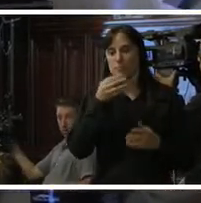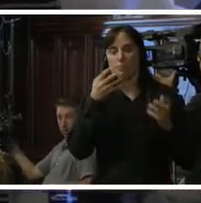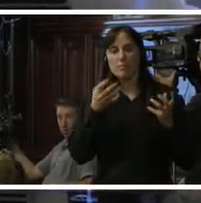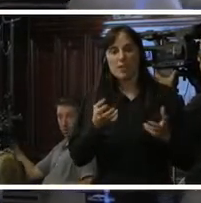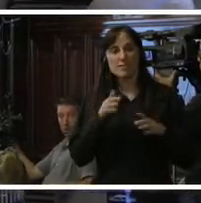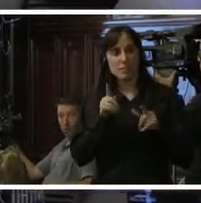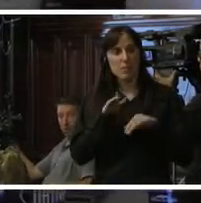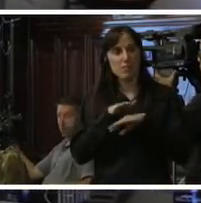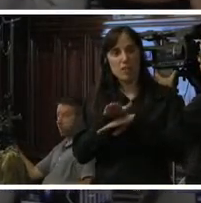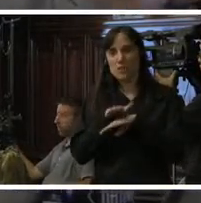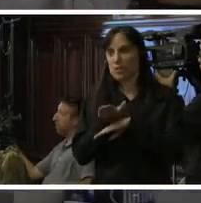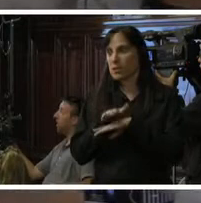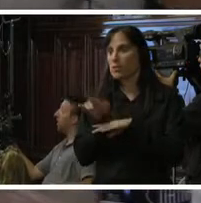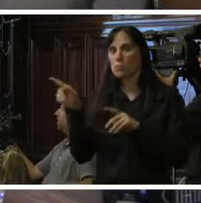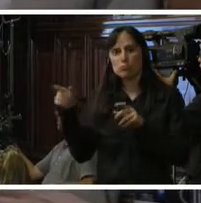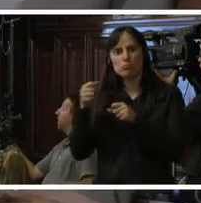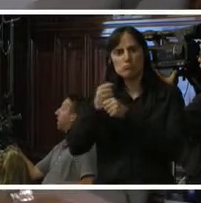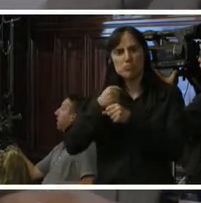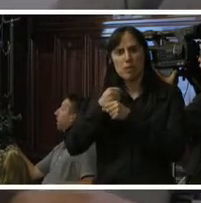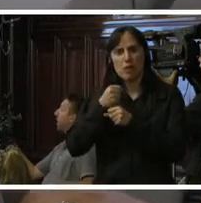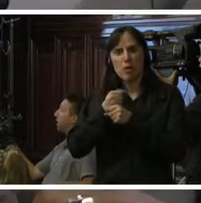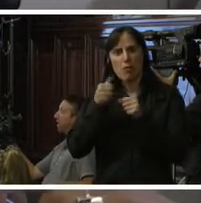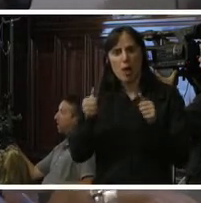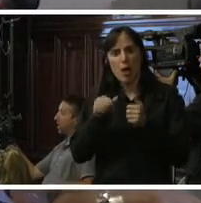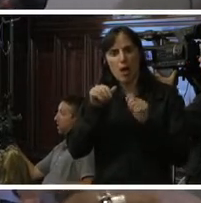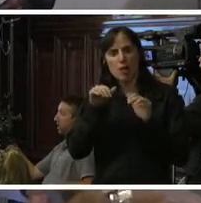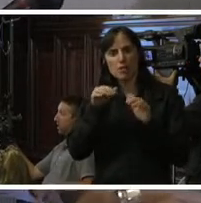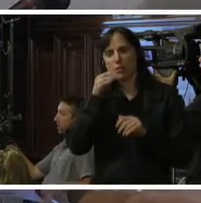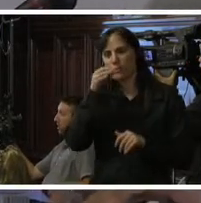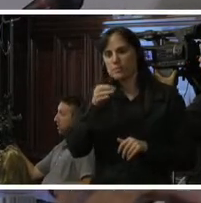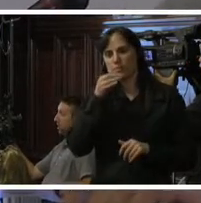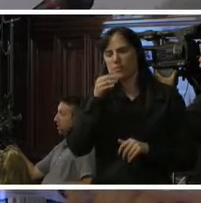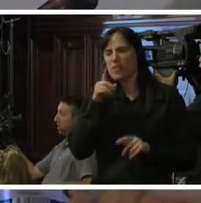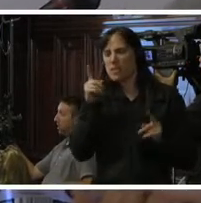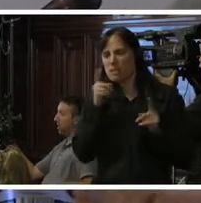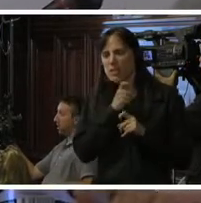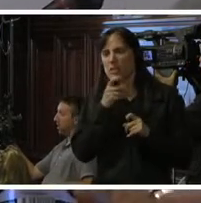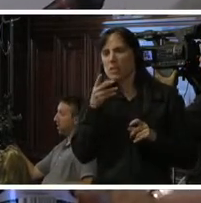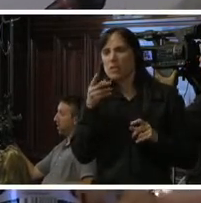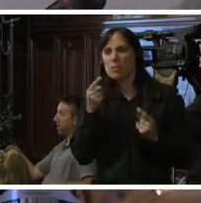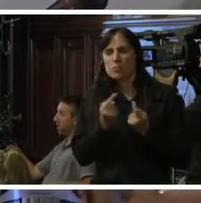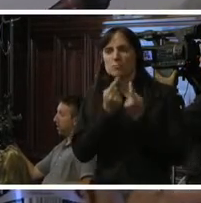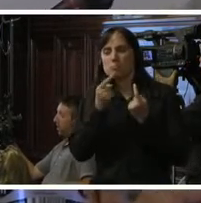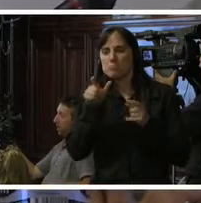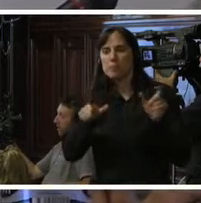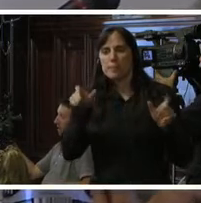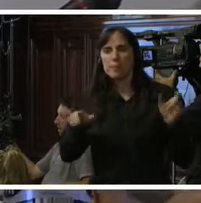los felicito por el trabajo que ustedes realizan. Es difícil encontrar grupos de personas que